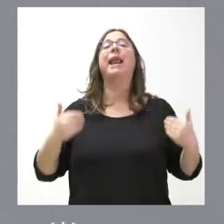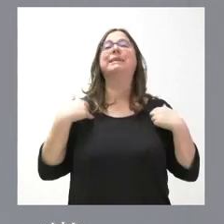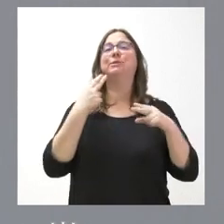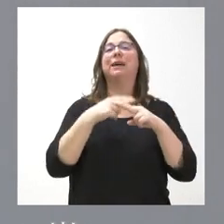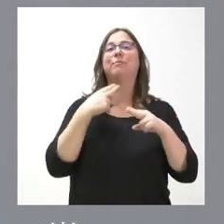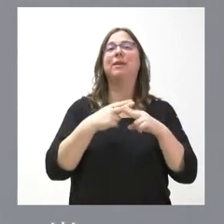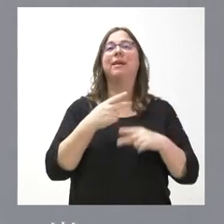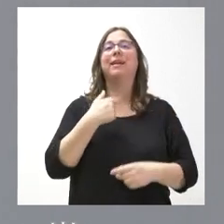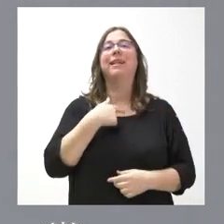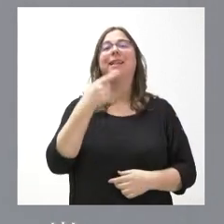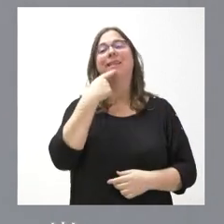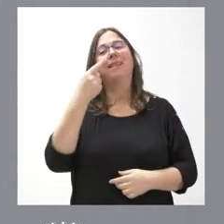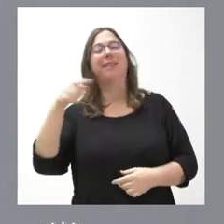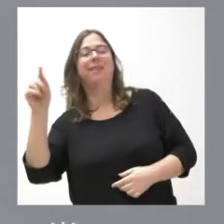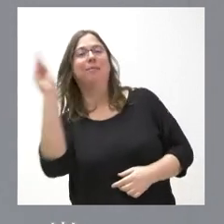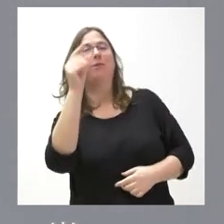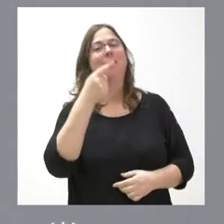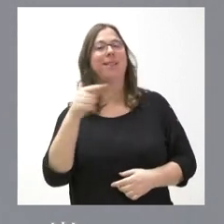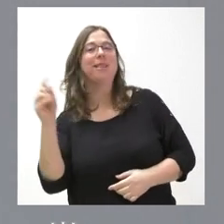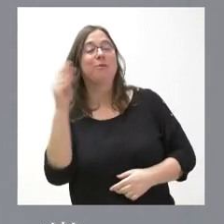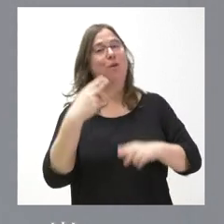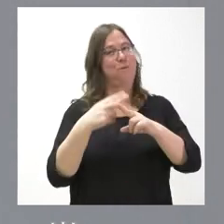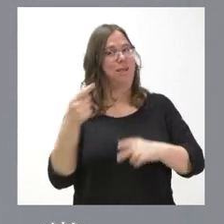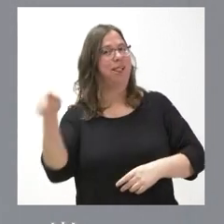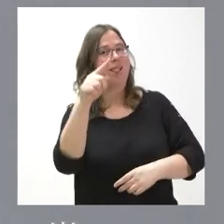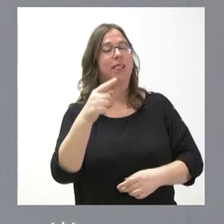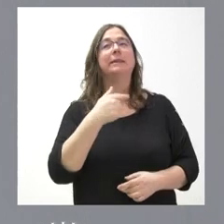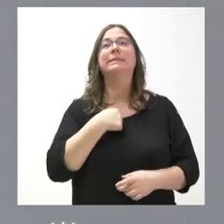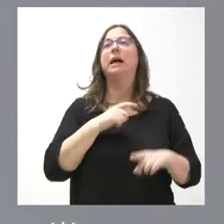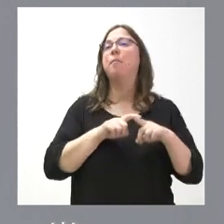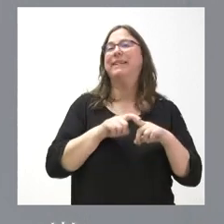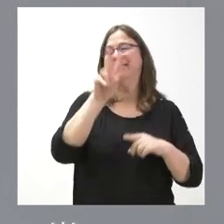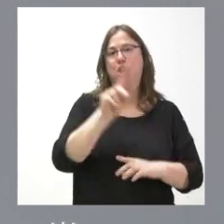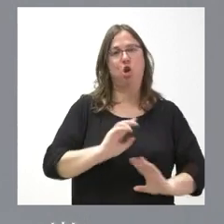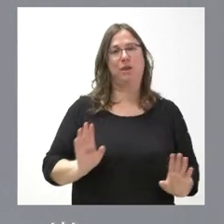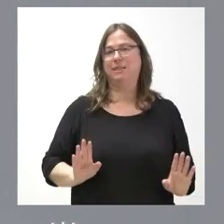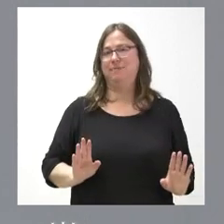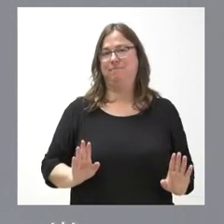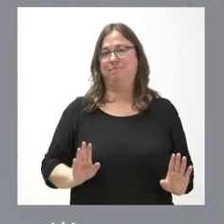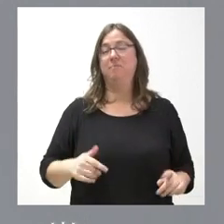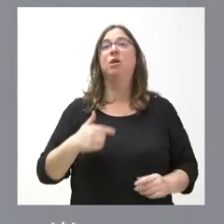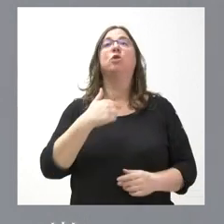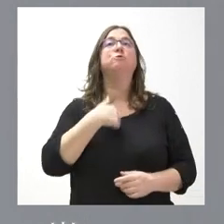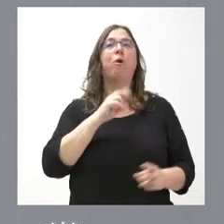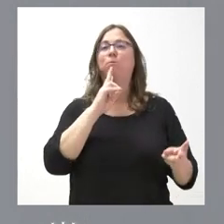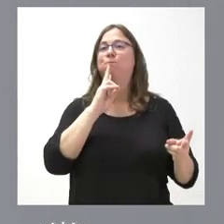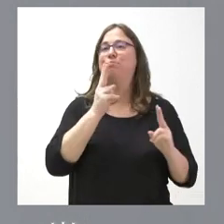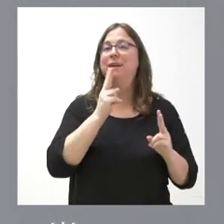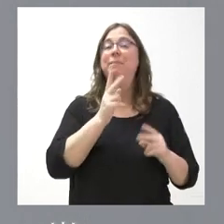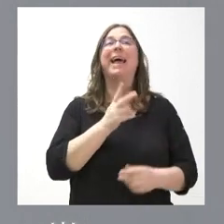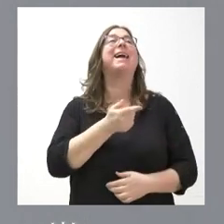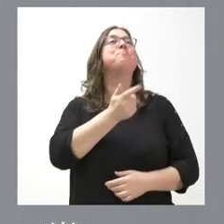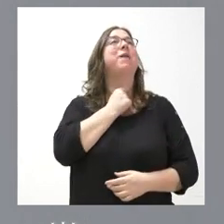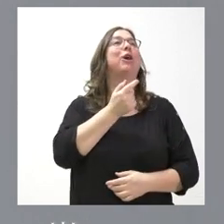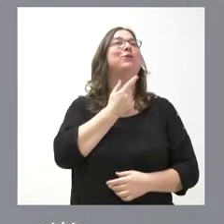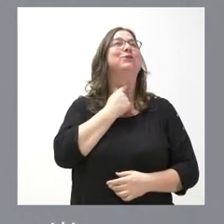le dicen a los periodistas lo que tienen que preguntar. No es mi estilo. Yo respondo no a lo que me gustaría que